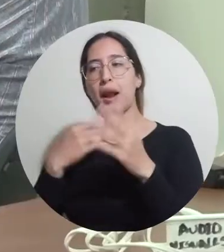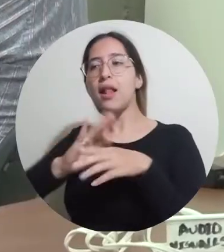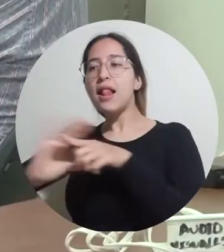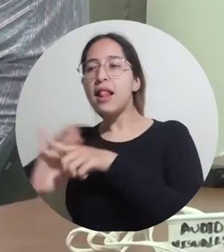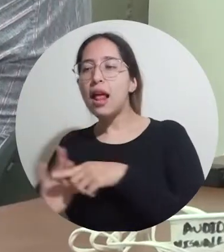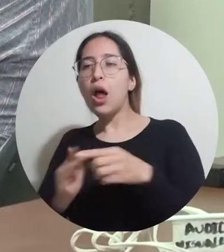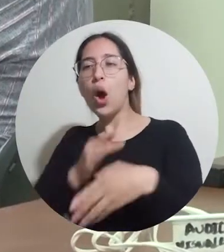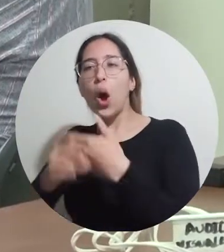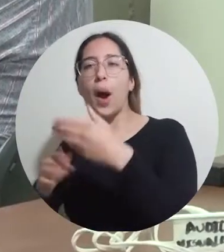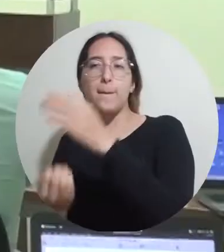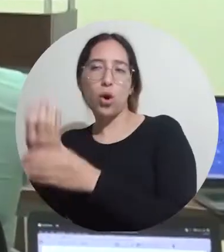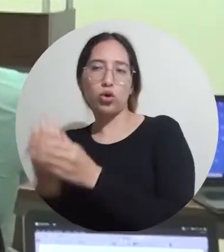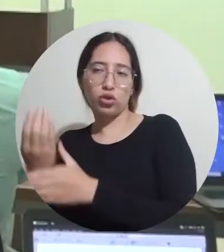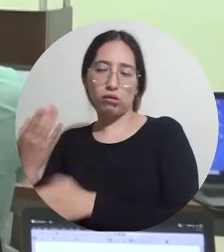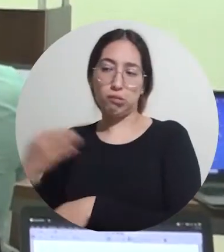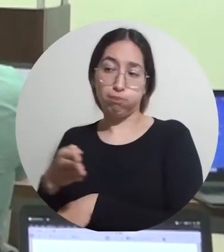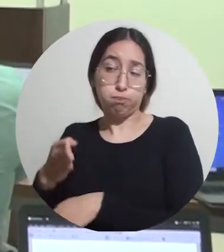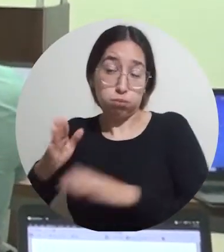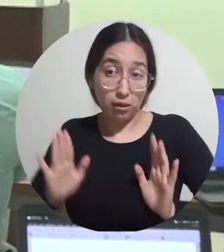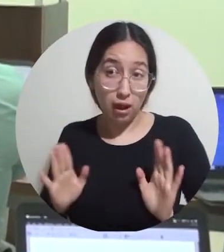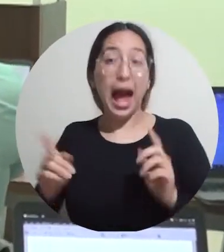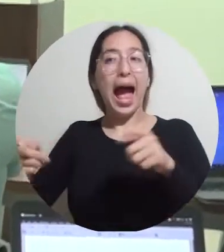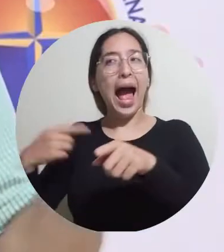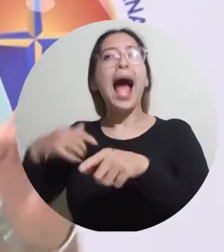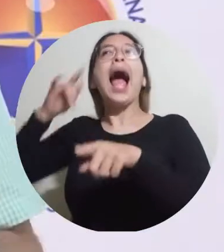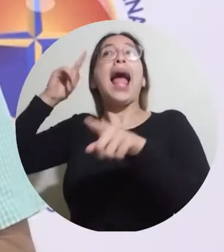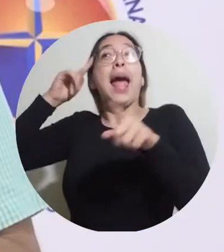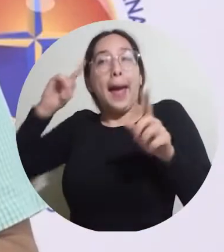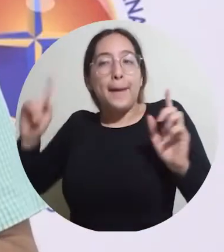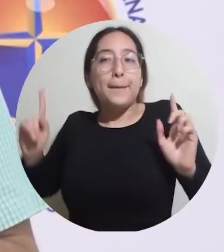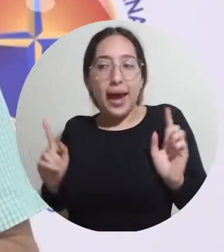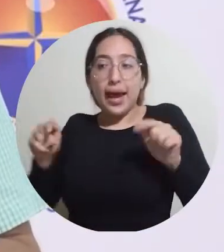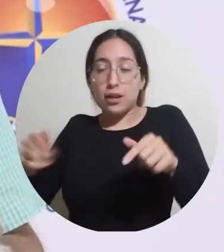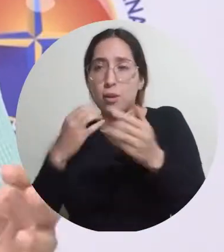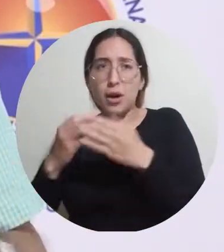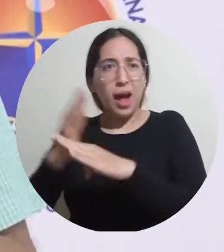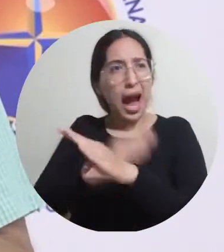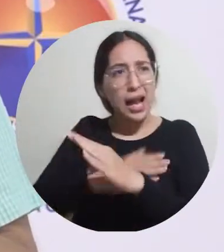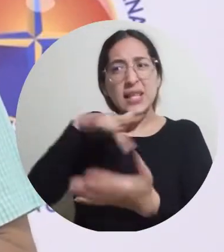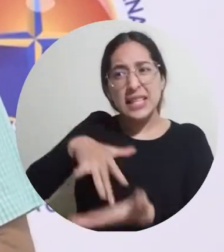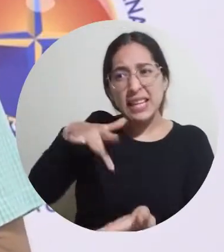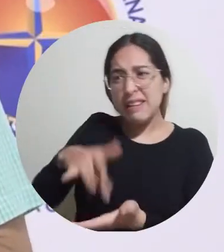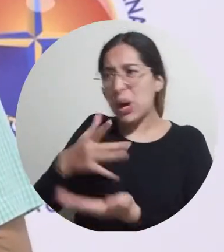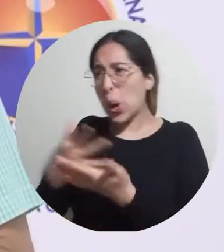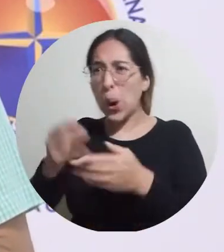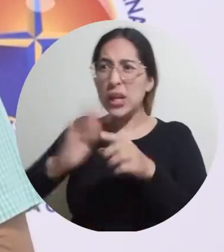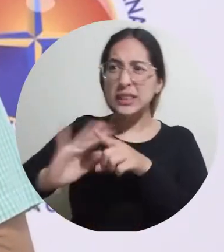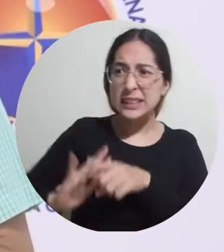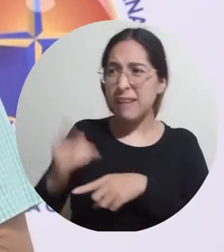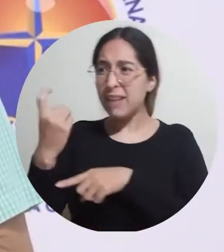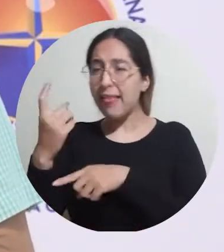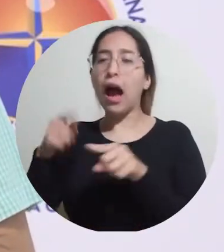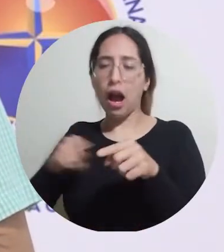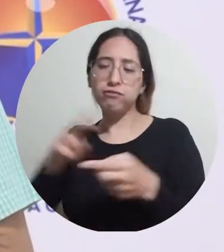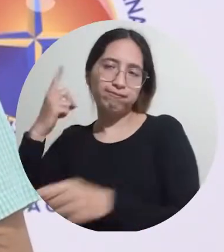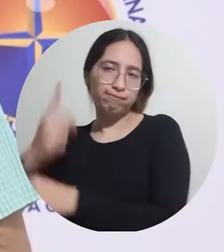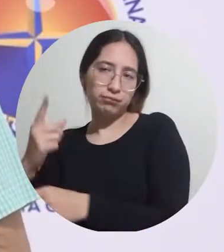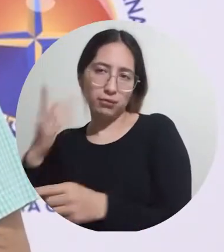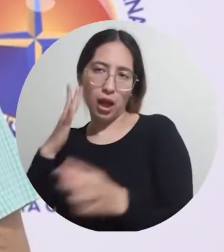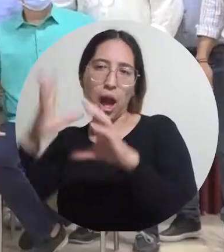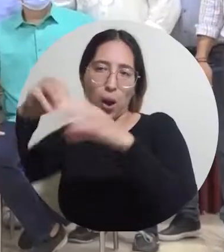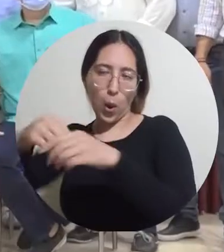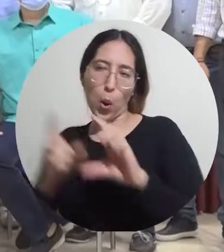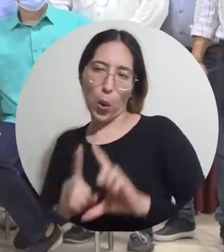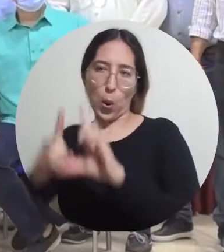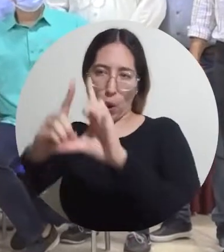desarrollo de los productos pesqueros. Y creemos que con esto se van a poder subsanar algunas cosas que teníamos pendientes por desarrollar.